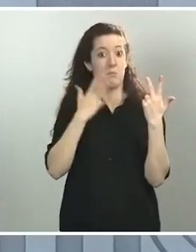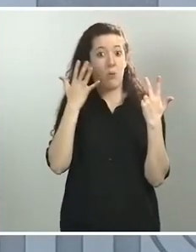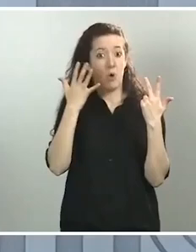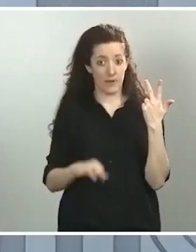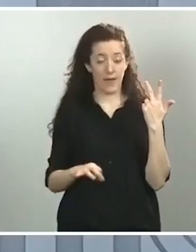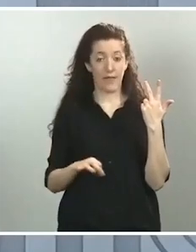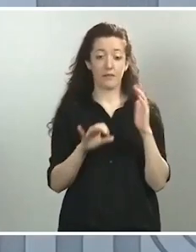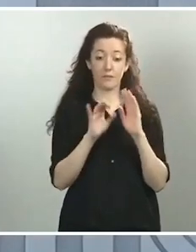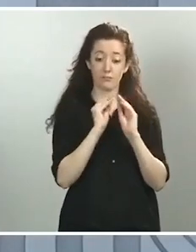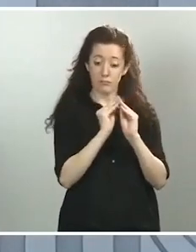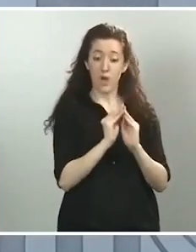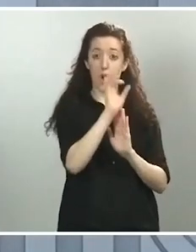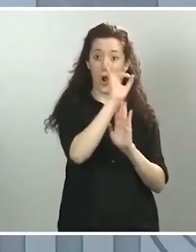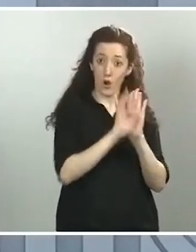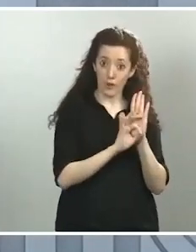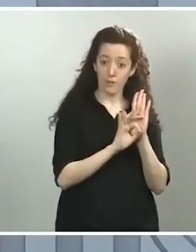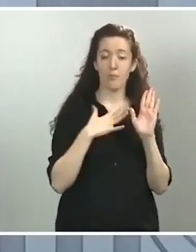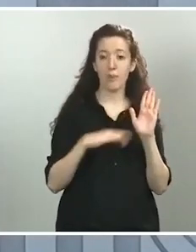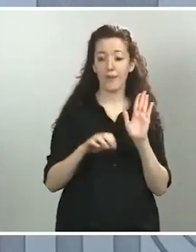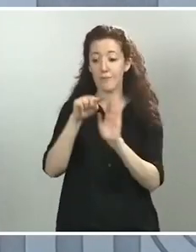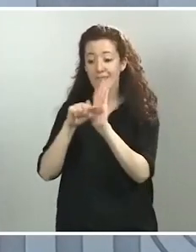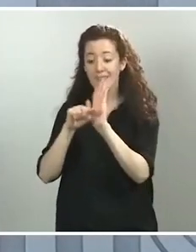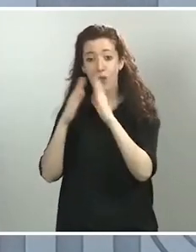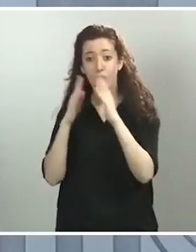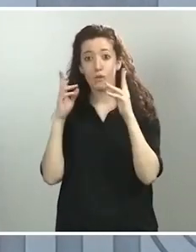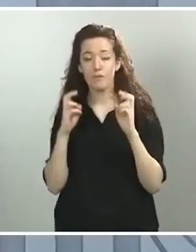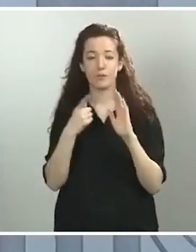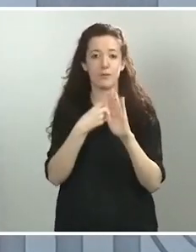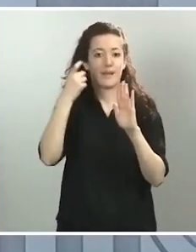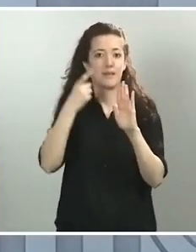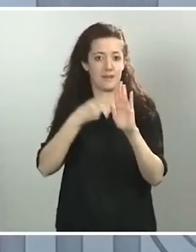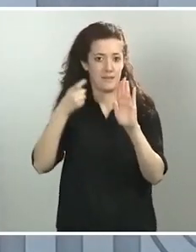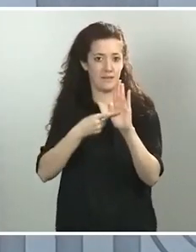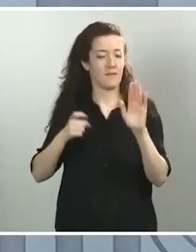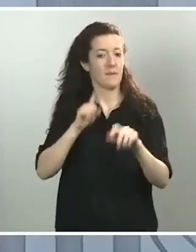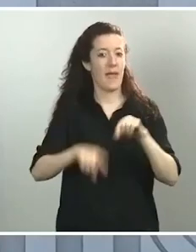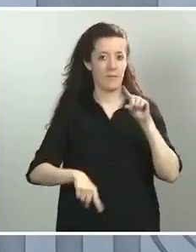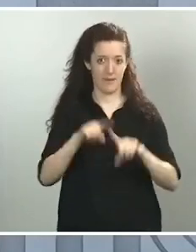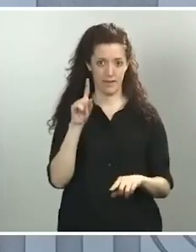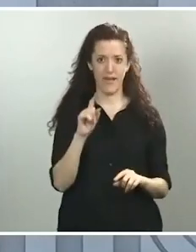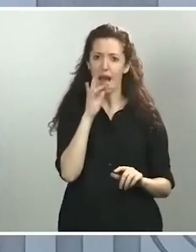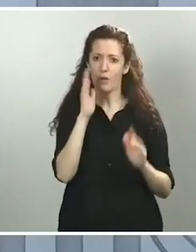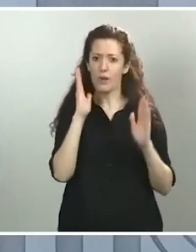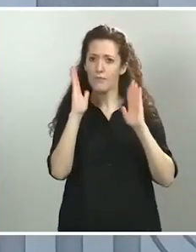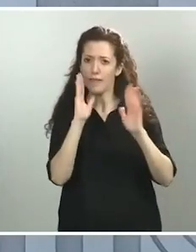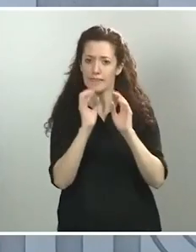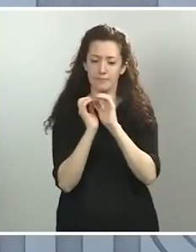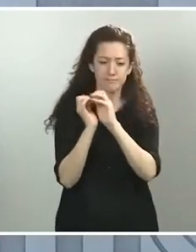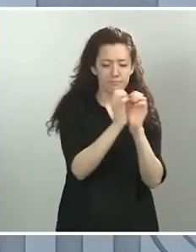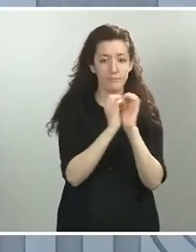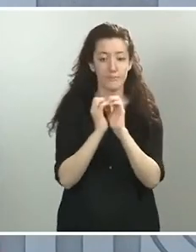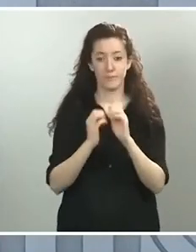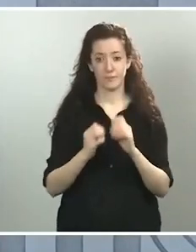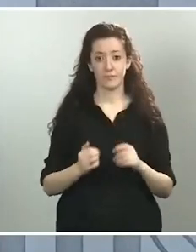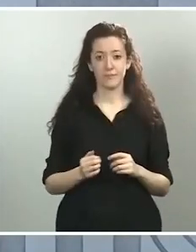algunas de las medidas de confinamiento, fase en la que todavía estamos, anunciamos la misma tarde, escuchando a la sociedad lo que hacíamos, y la decisión la hemos tomado,